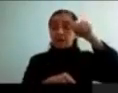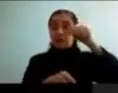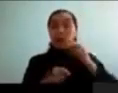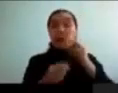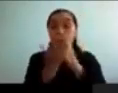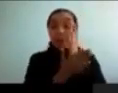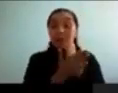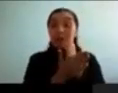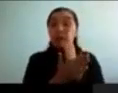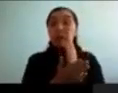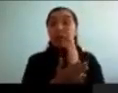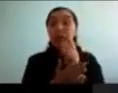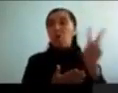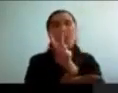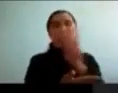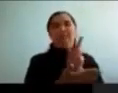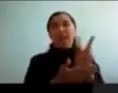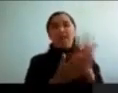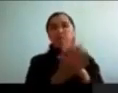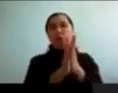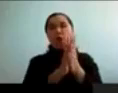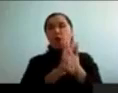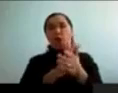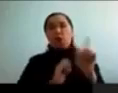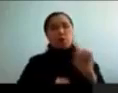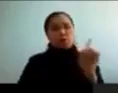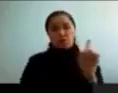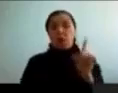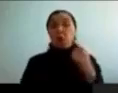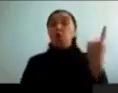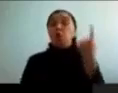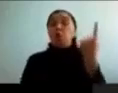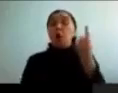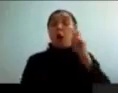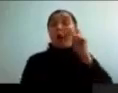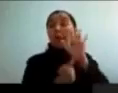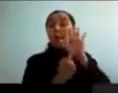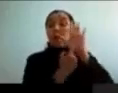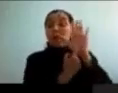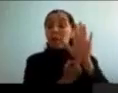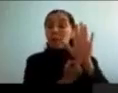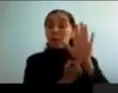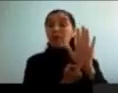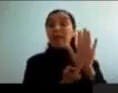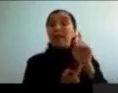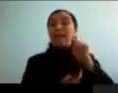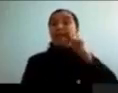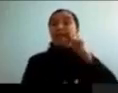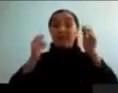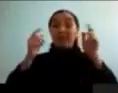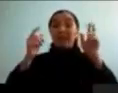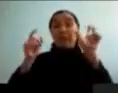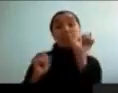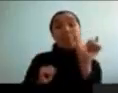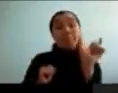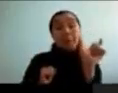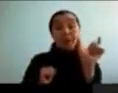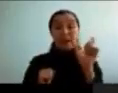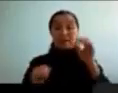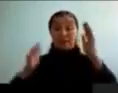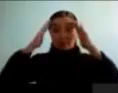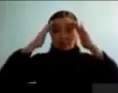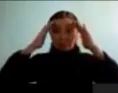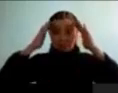No es necesario leer esta frase completa, es simplemente para mostrar que definir atención, que es la base de este